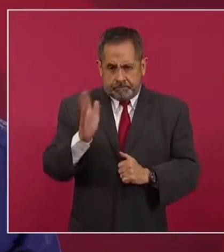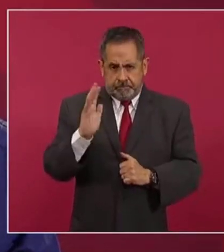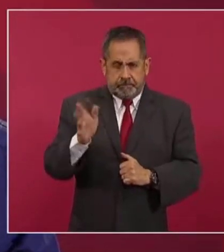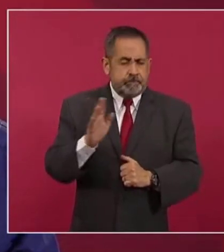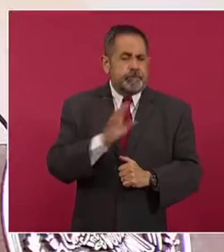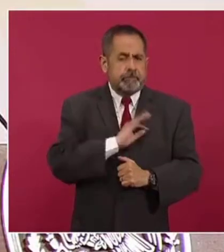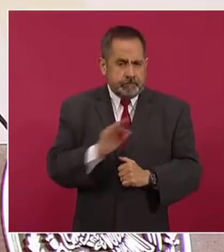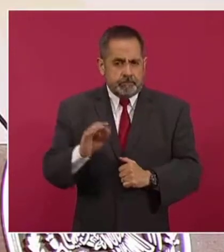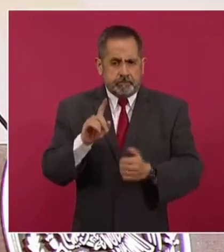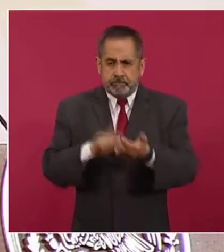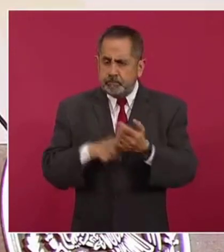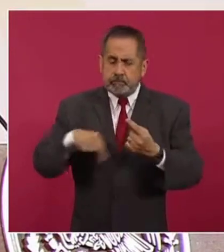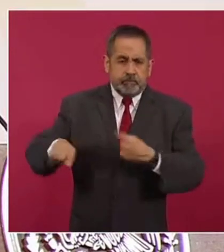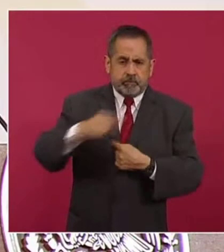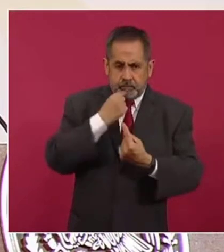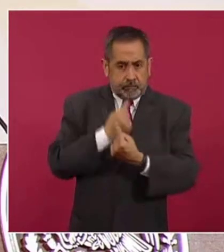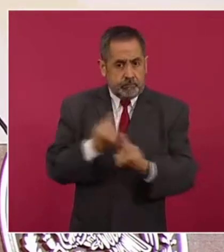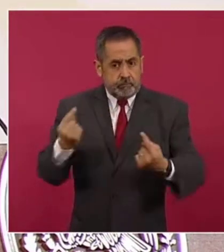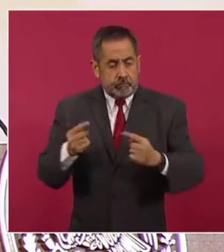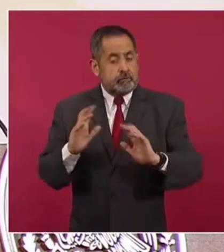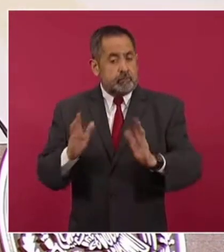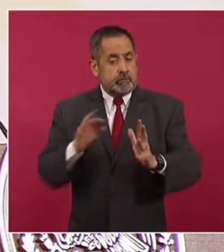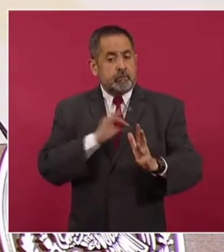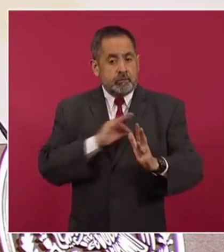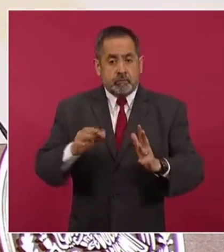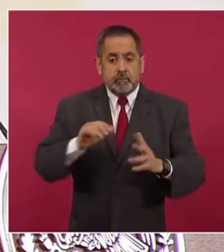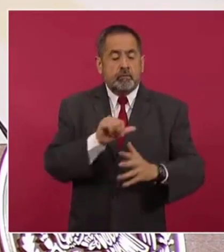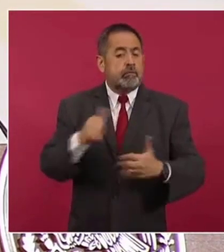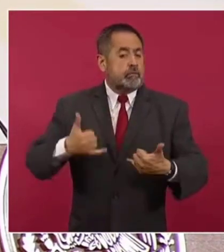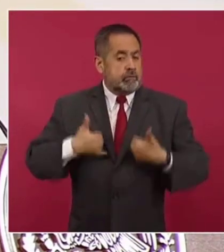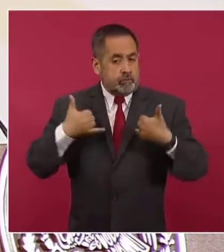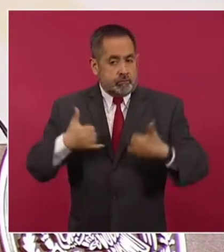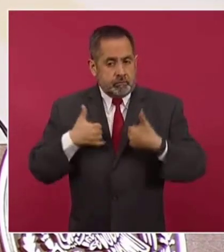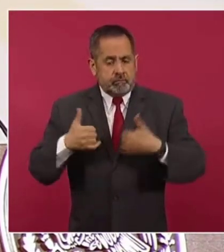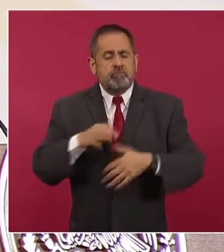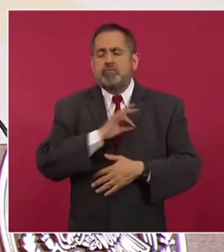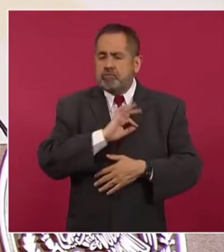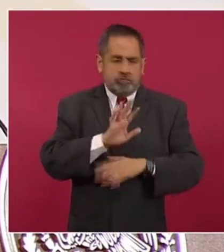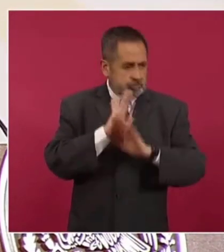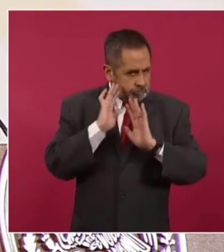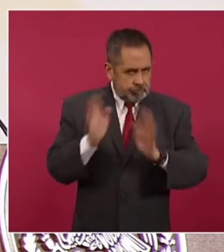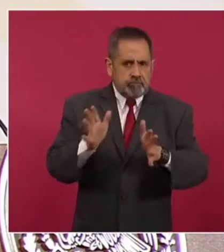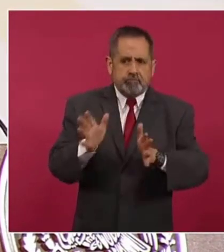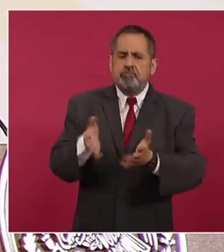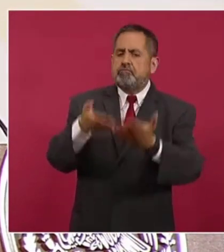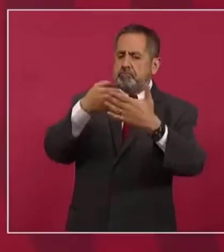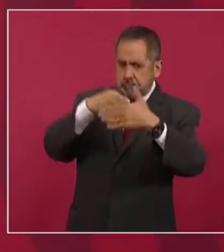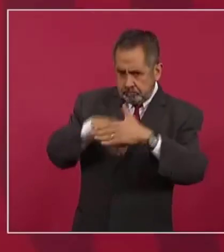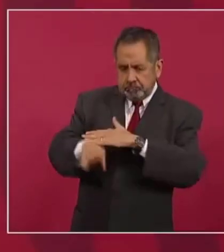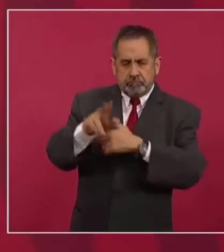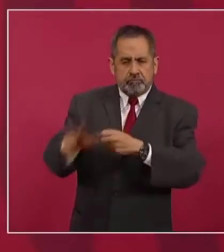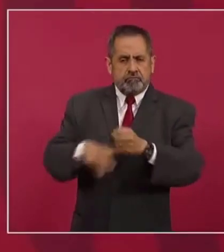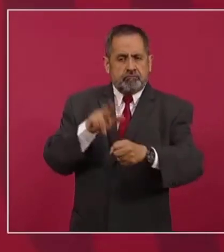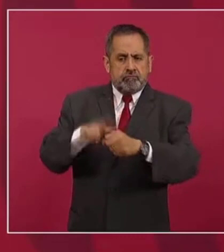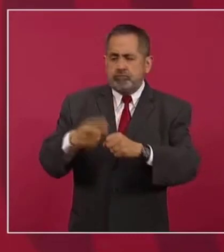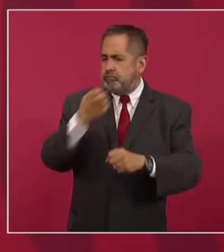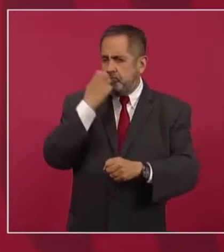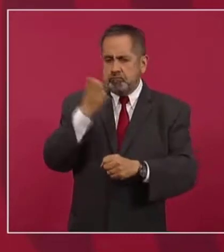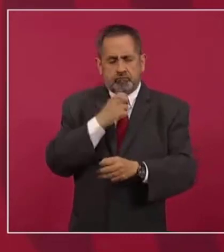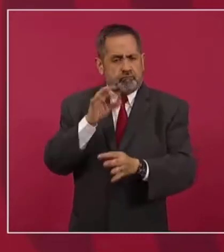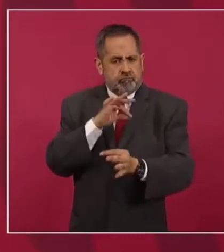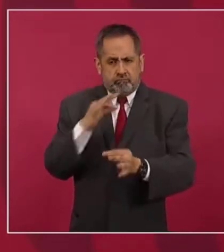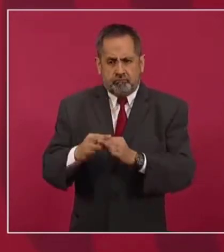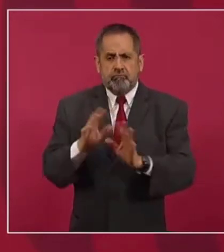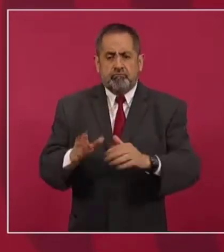para que los pequeños ya estén y los jóvenes ya estén de manera ya normal. De hecho, sí,